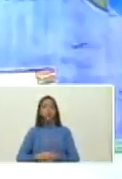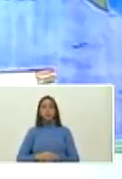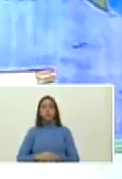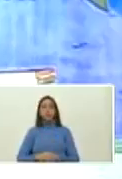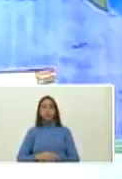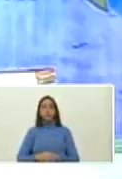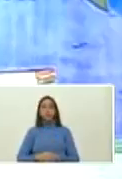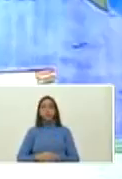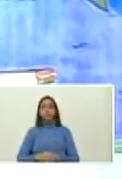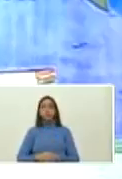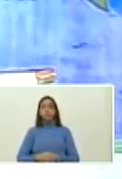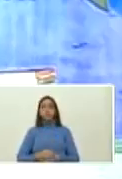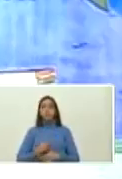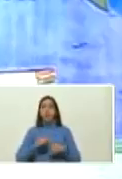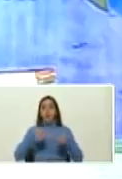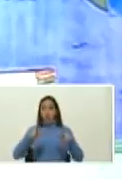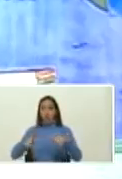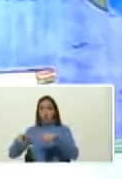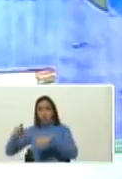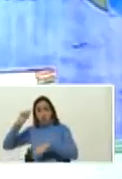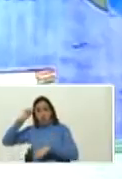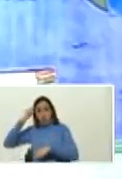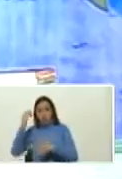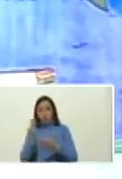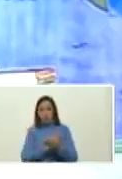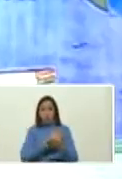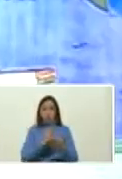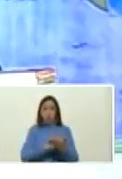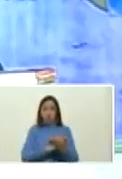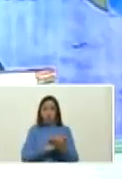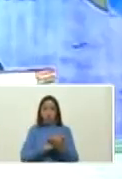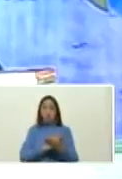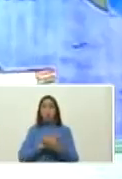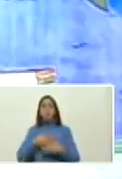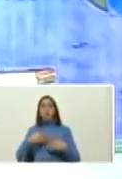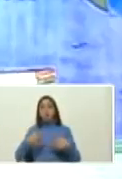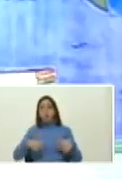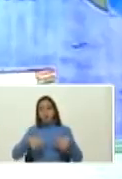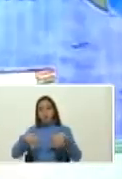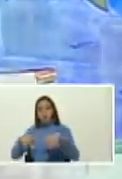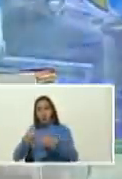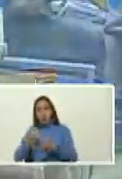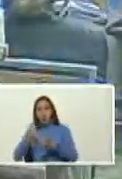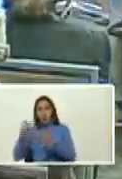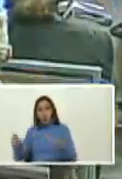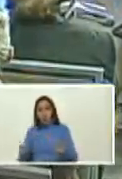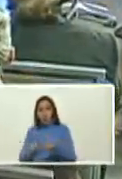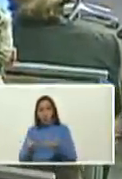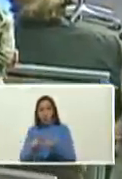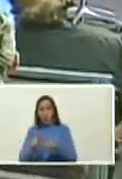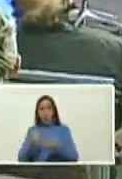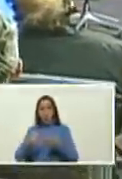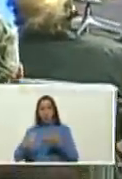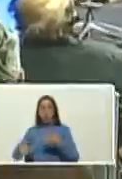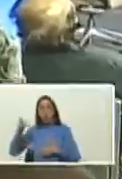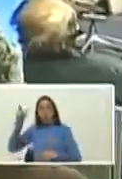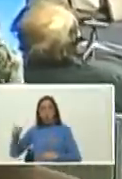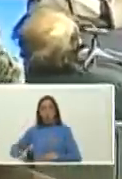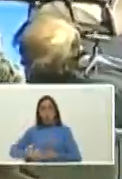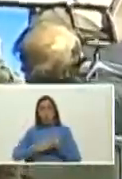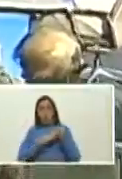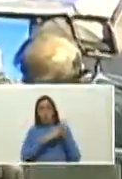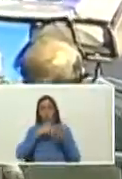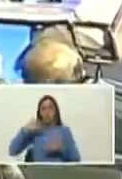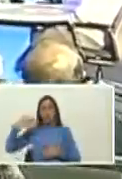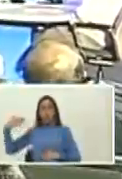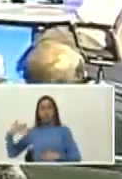entregando los premios Rómulo Gallegos Mariano Picón Salas y